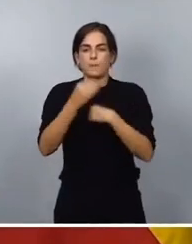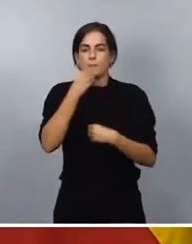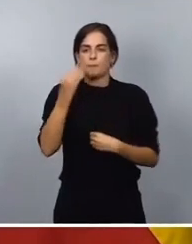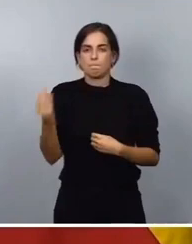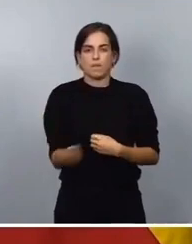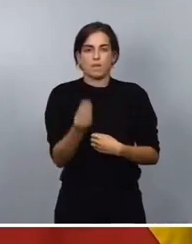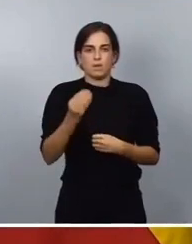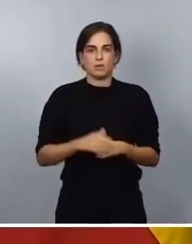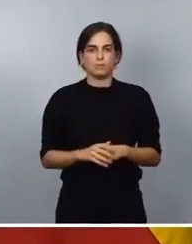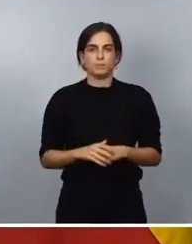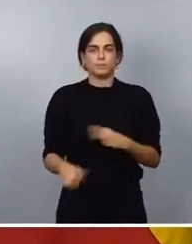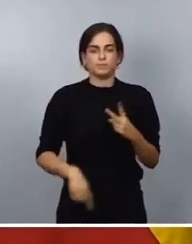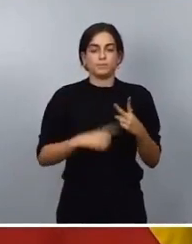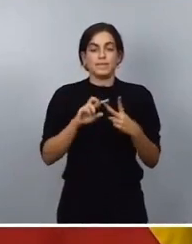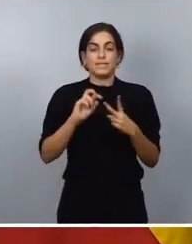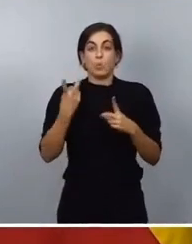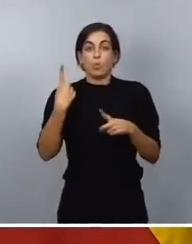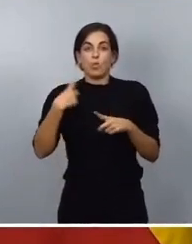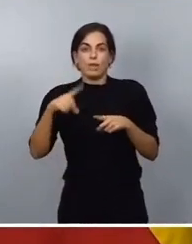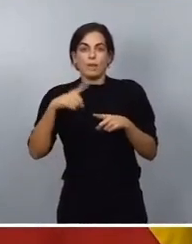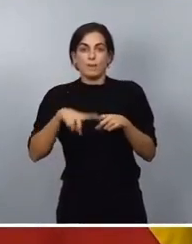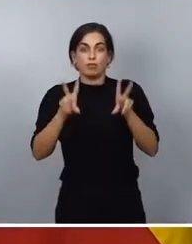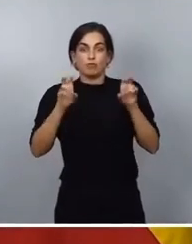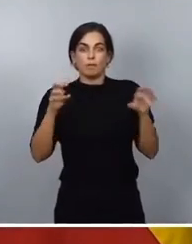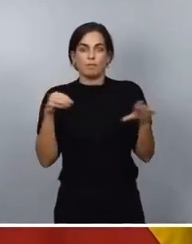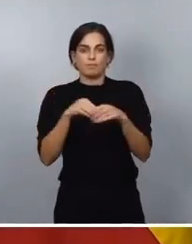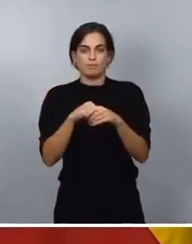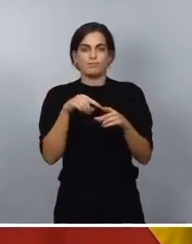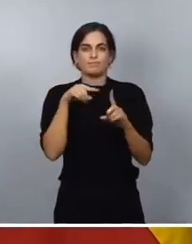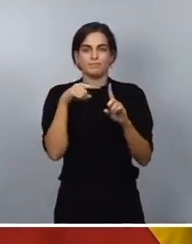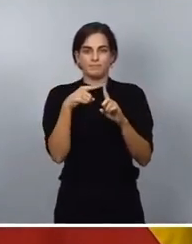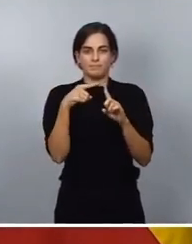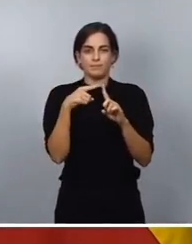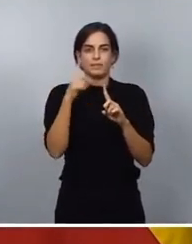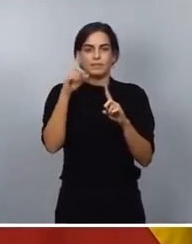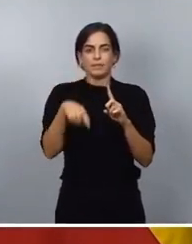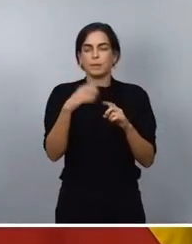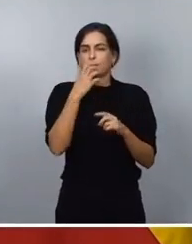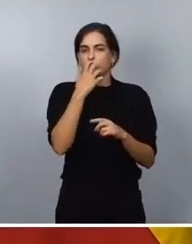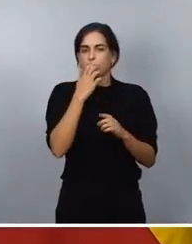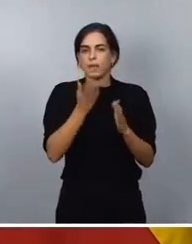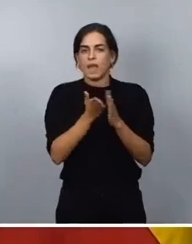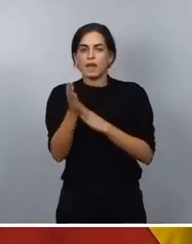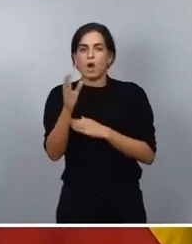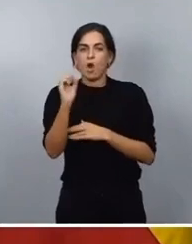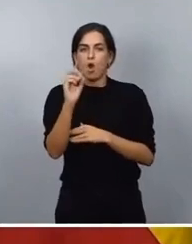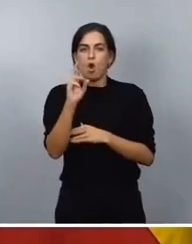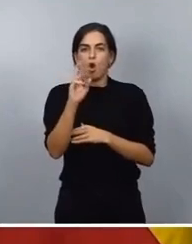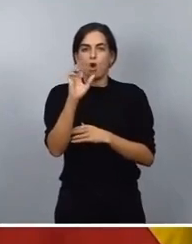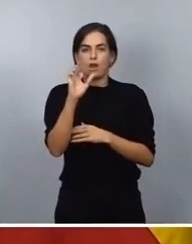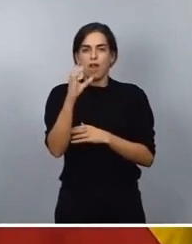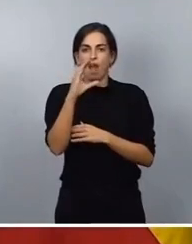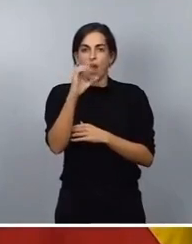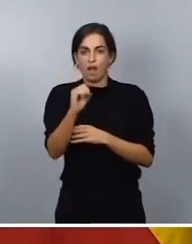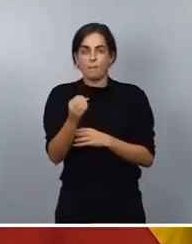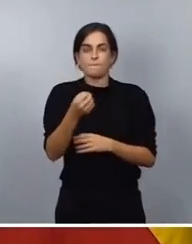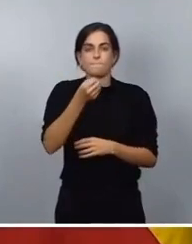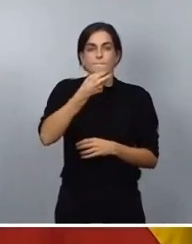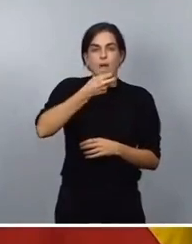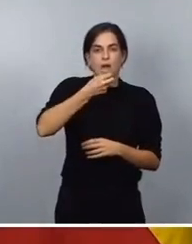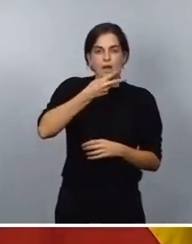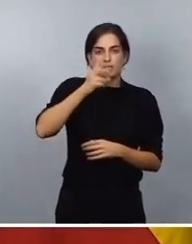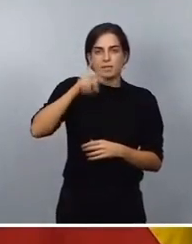elemento en esta materia es también el referido al canal Horeca, a bares, a restaurantes, a hoteles, también